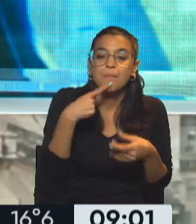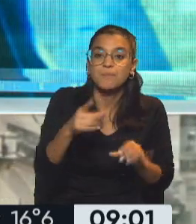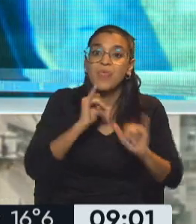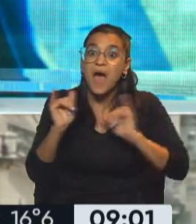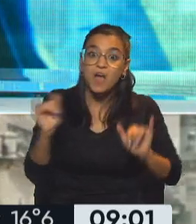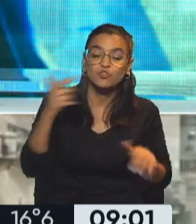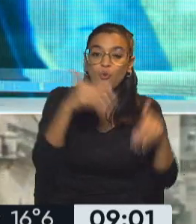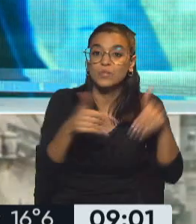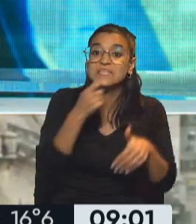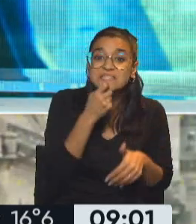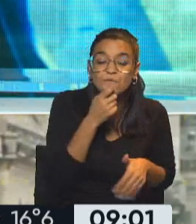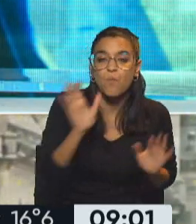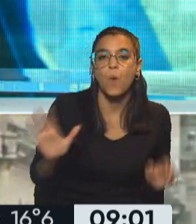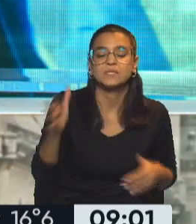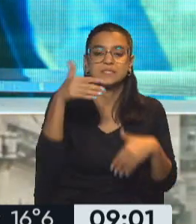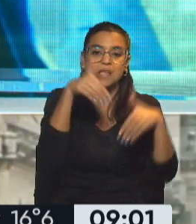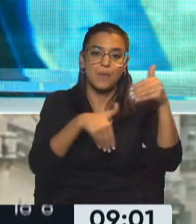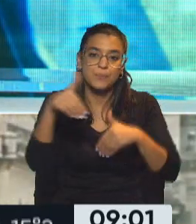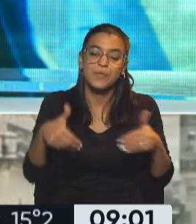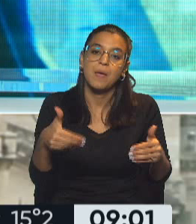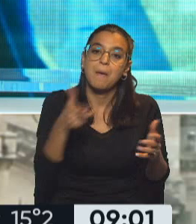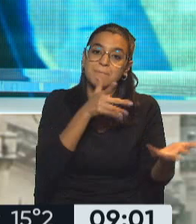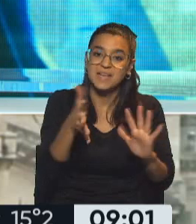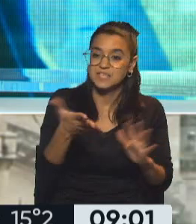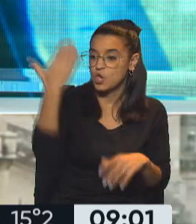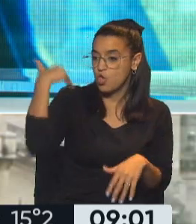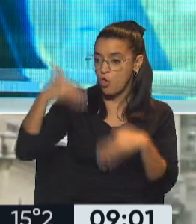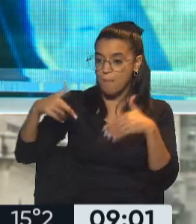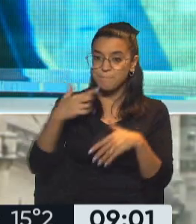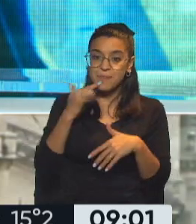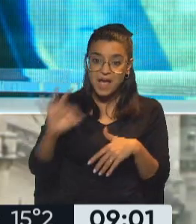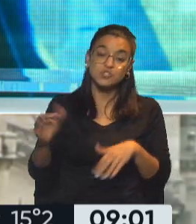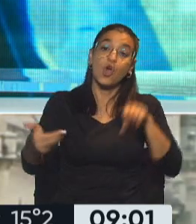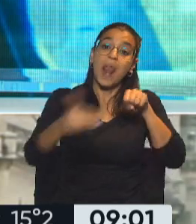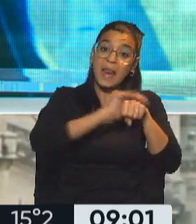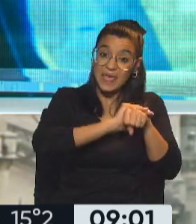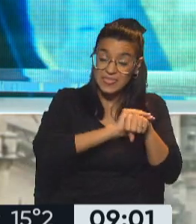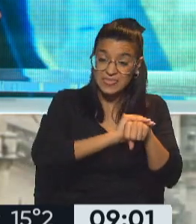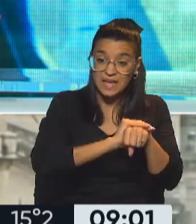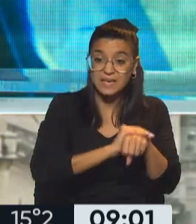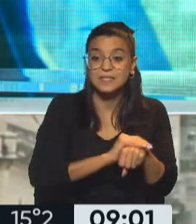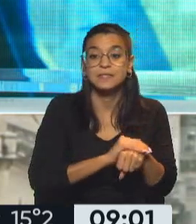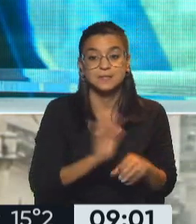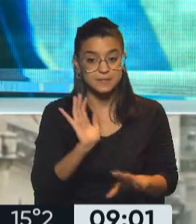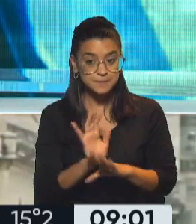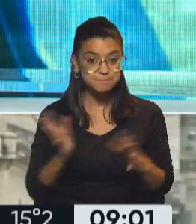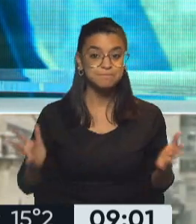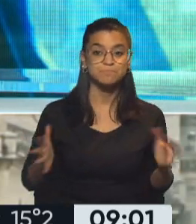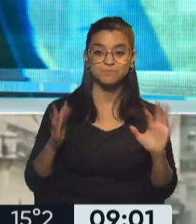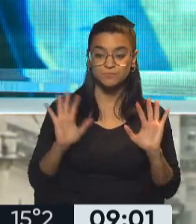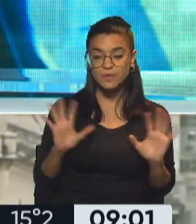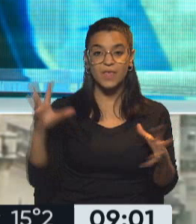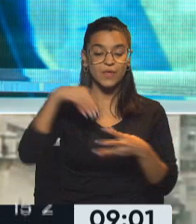si llega a obtener un resultado similar al de las PASO, Horacio Rodríguez Larreta, digamos, toma una posición